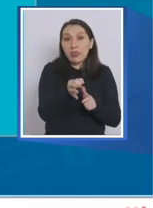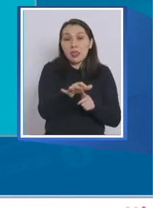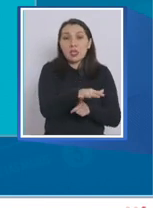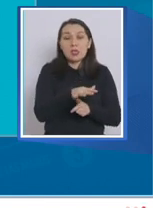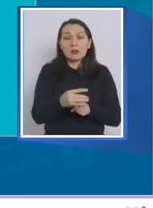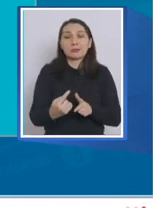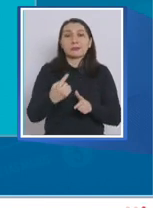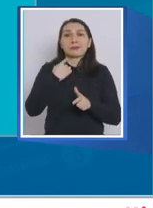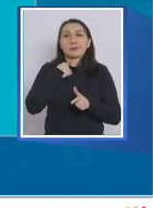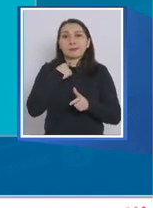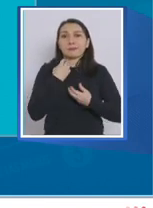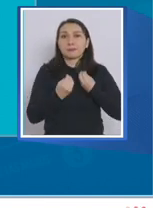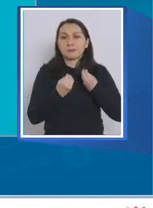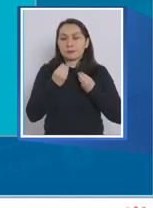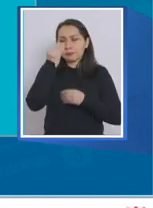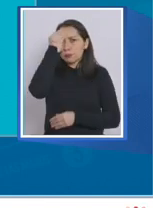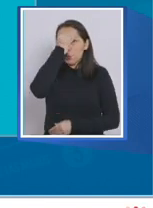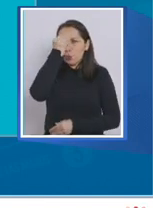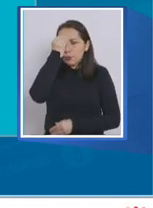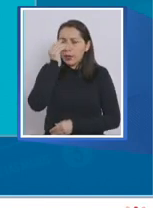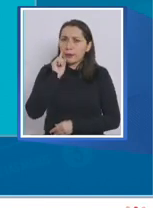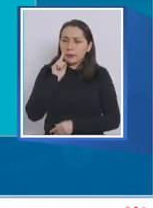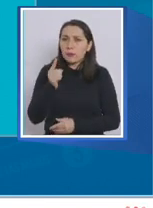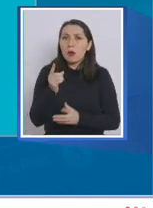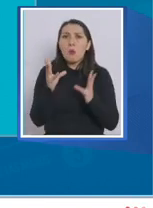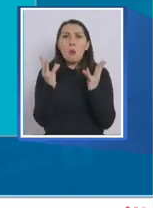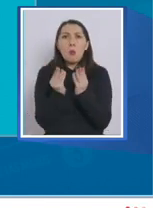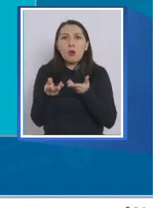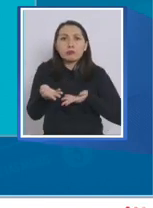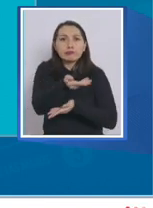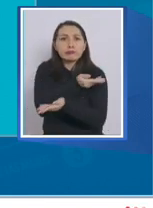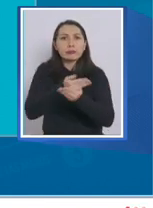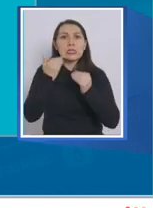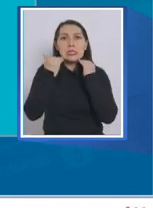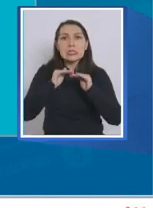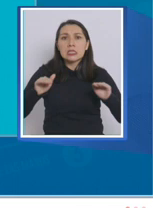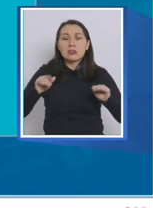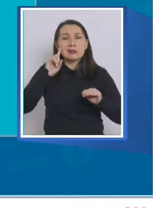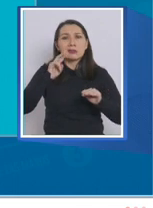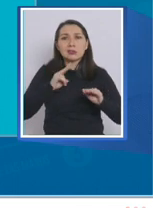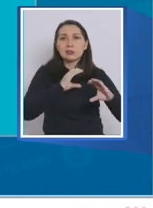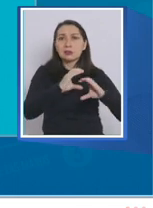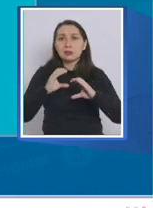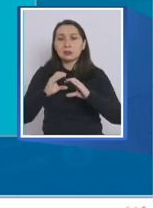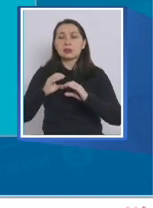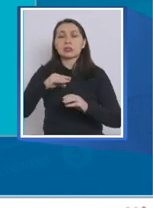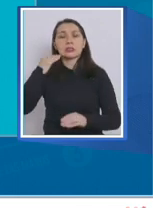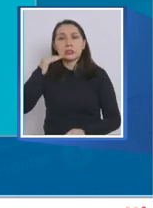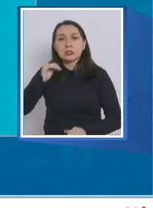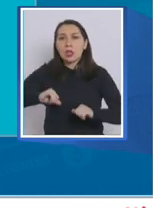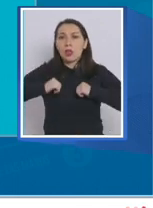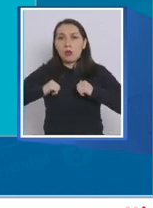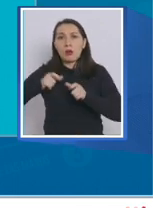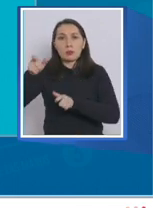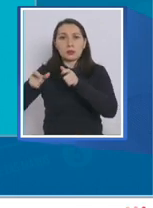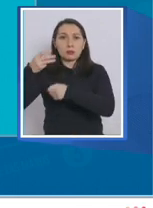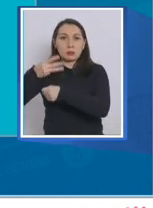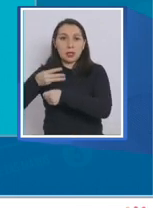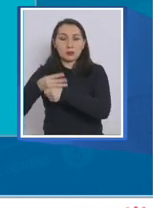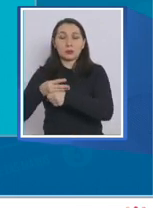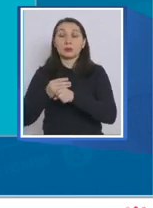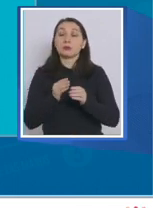los efectos en los que debemos preocuparnos por la baja sociabilización de los niños, niñas, adolescentes y personas mayores.